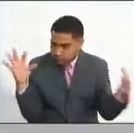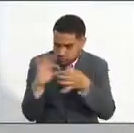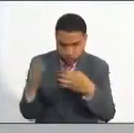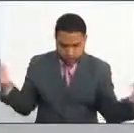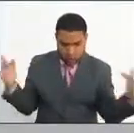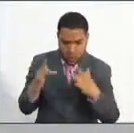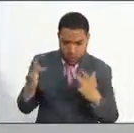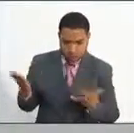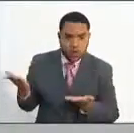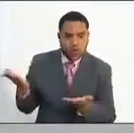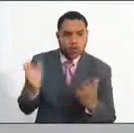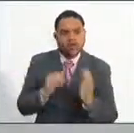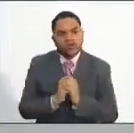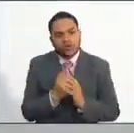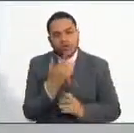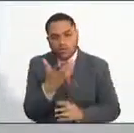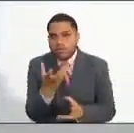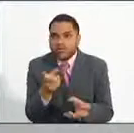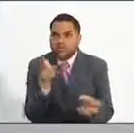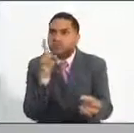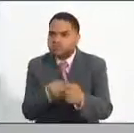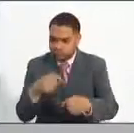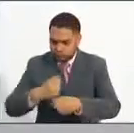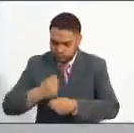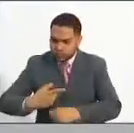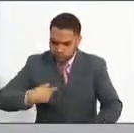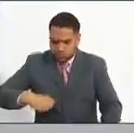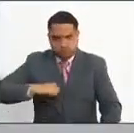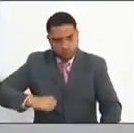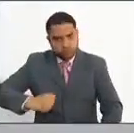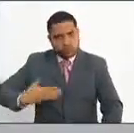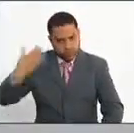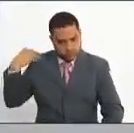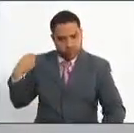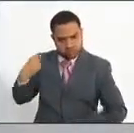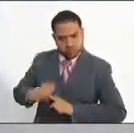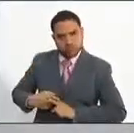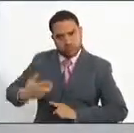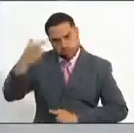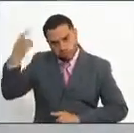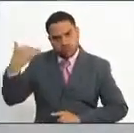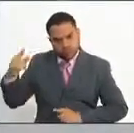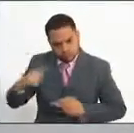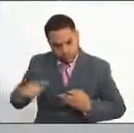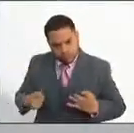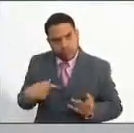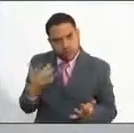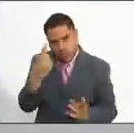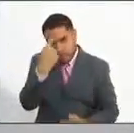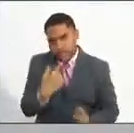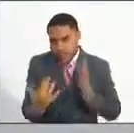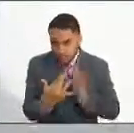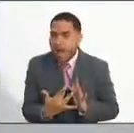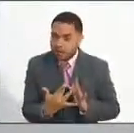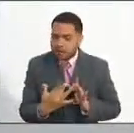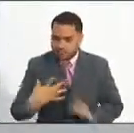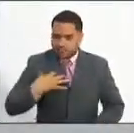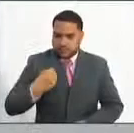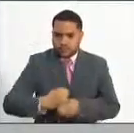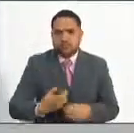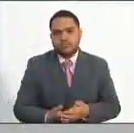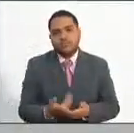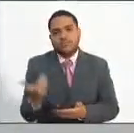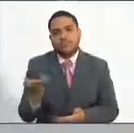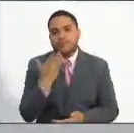las convocatorias de empleo público por mérito y su impacto en nuestro país. Vamos a entrar en materia. Señor comisionado, doctor Pedro Arturo